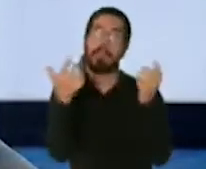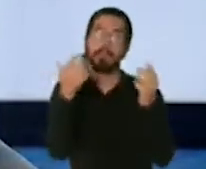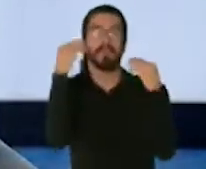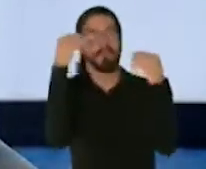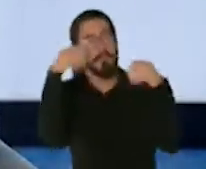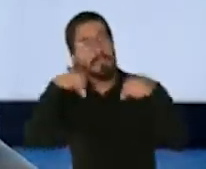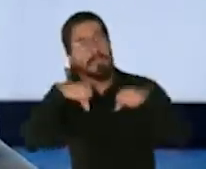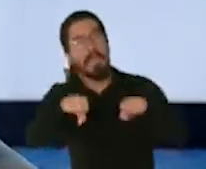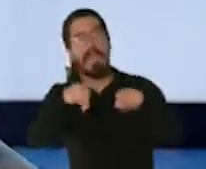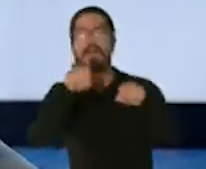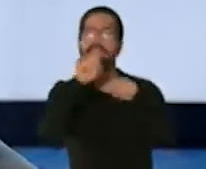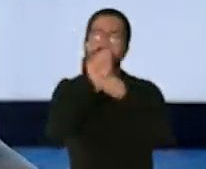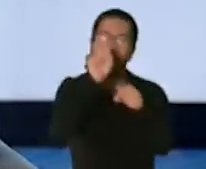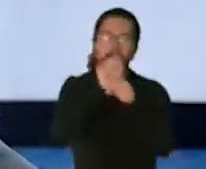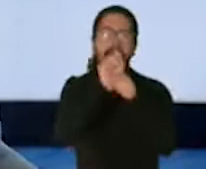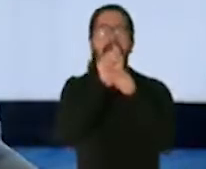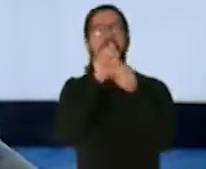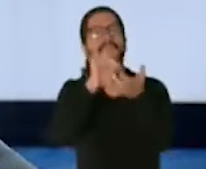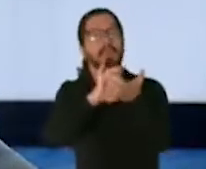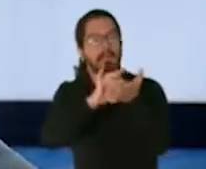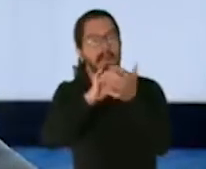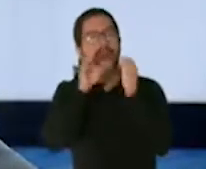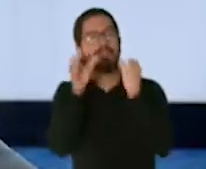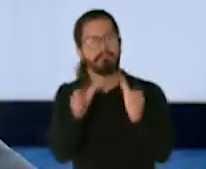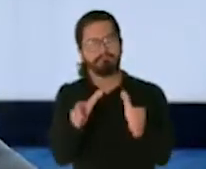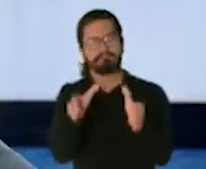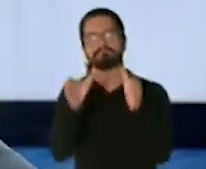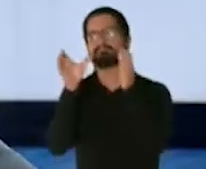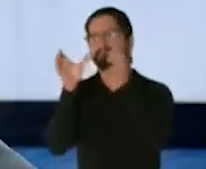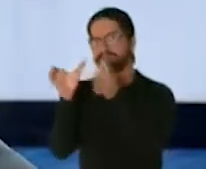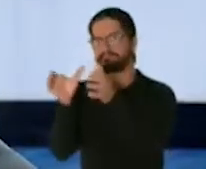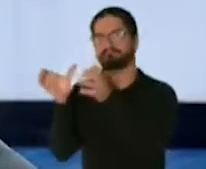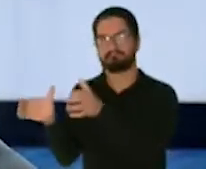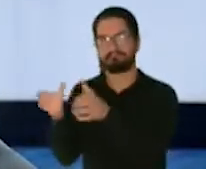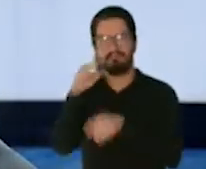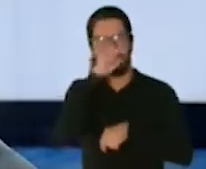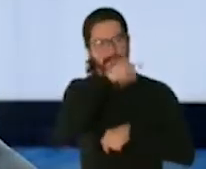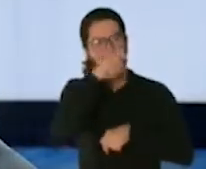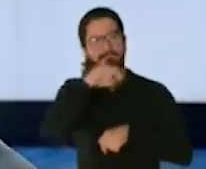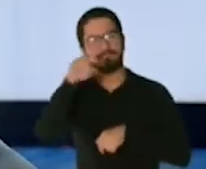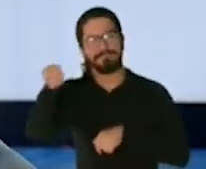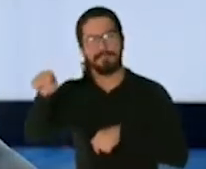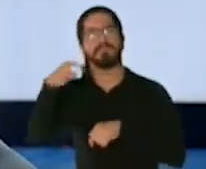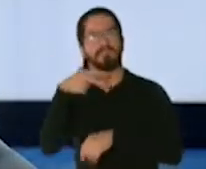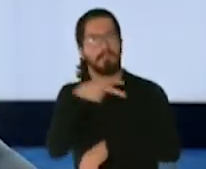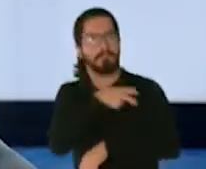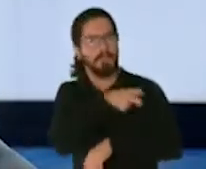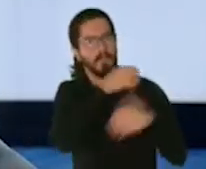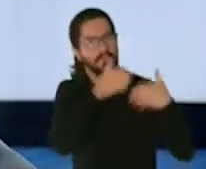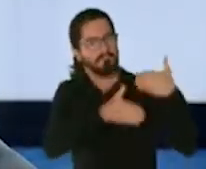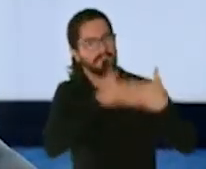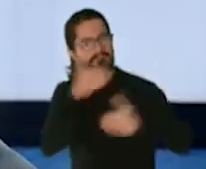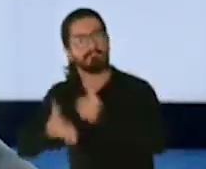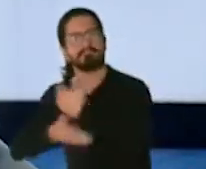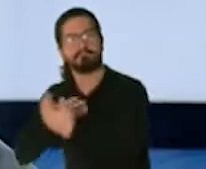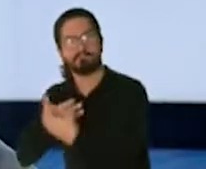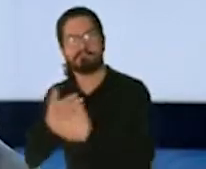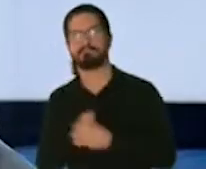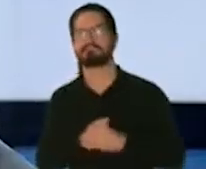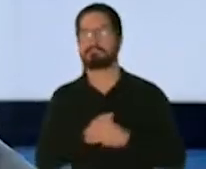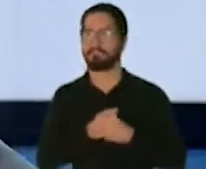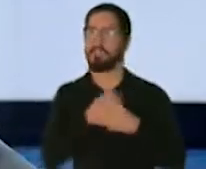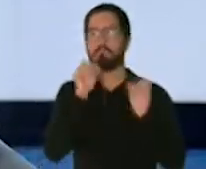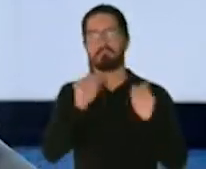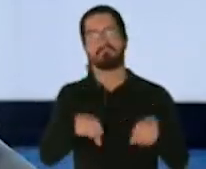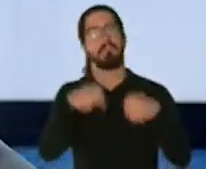supermercados, en farmacias, todo eso es personal clave, los que trabajan en la industria farmacéutica, así puedo